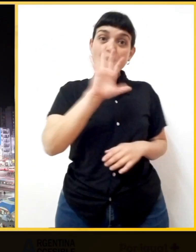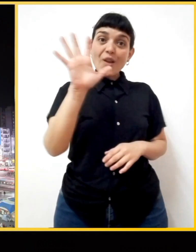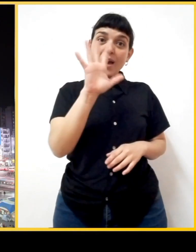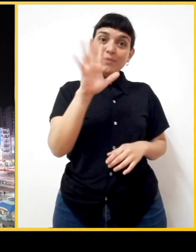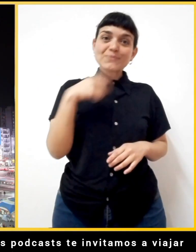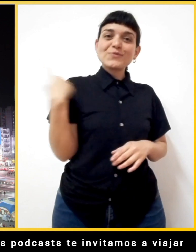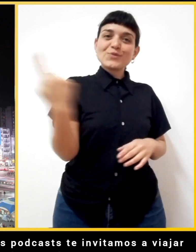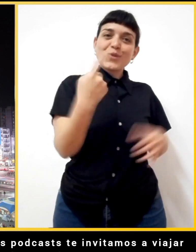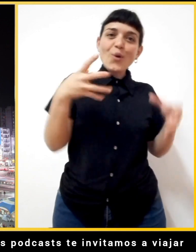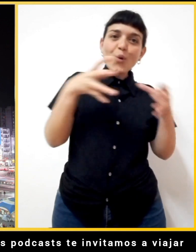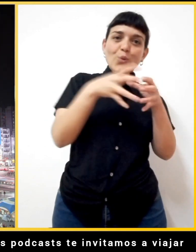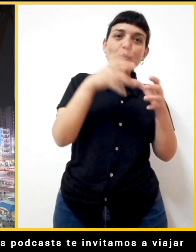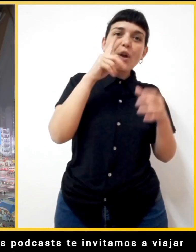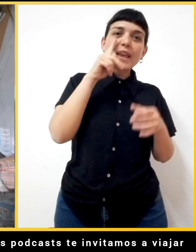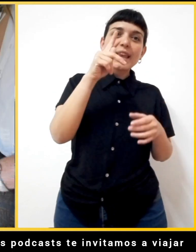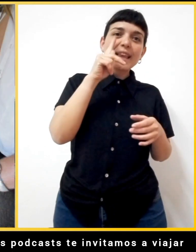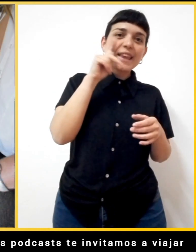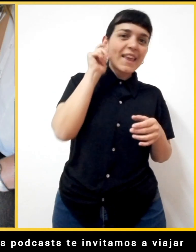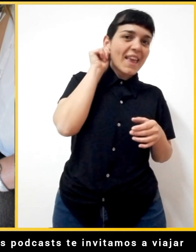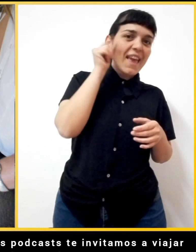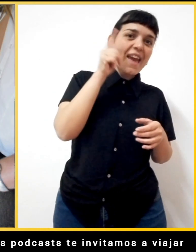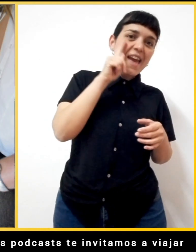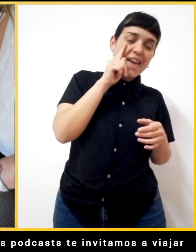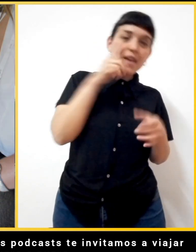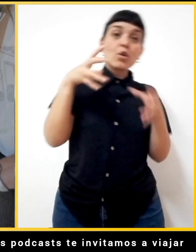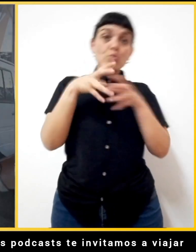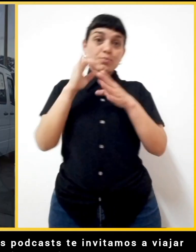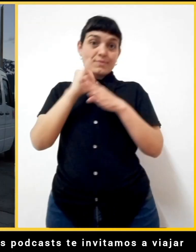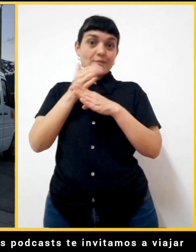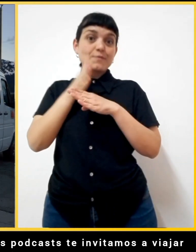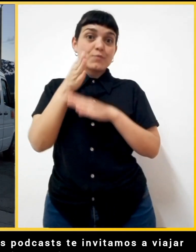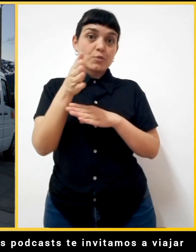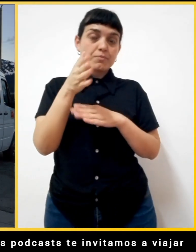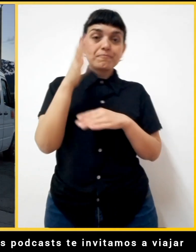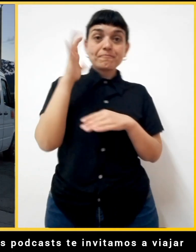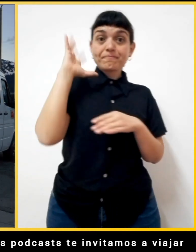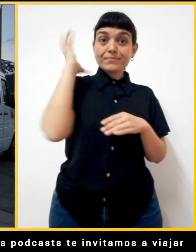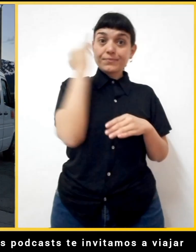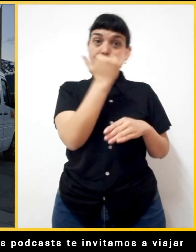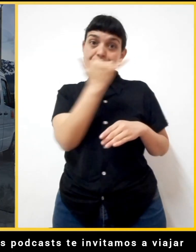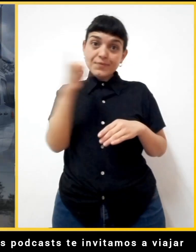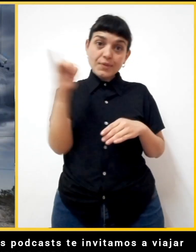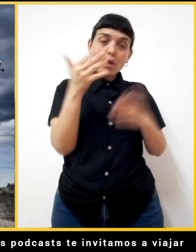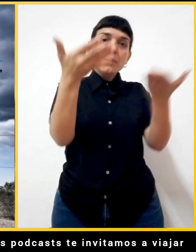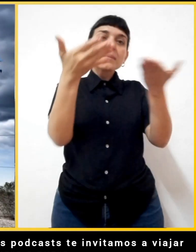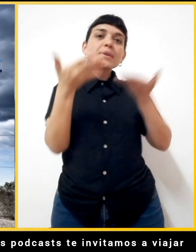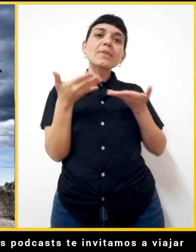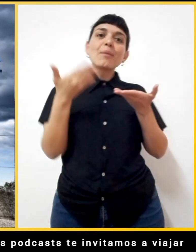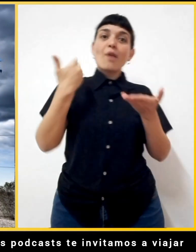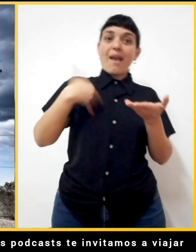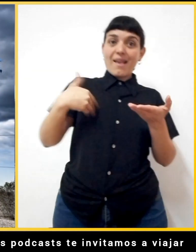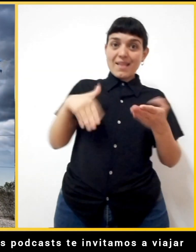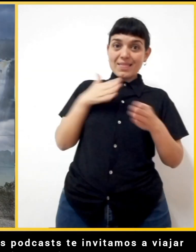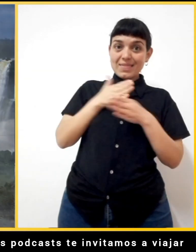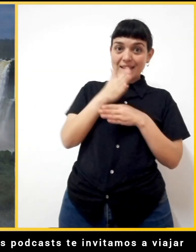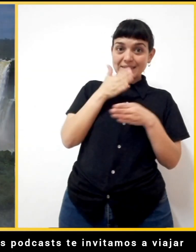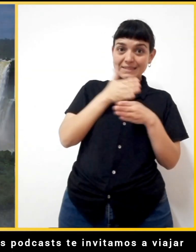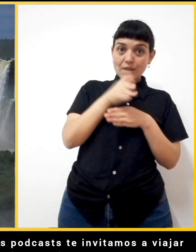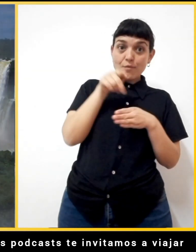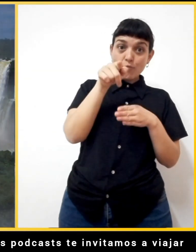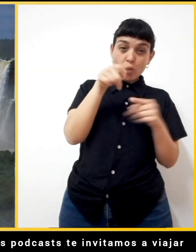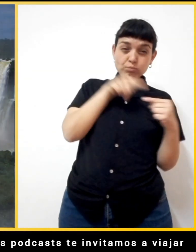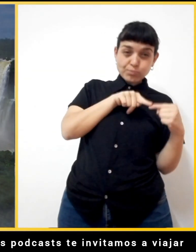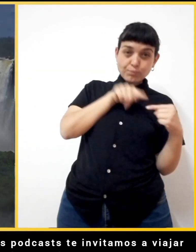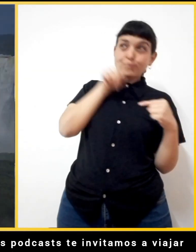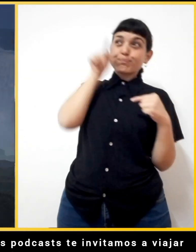Hola, somos Iquigay y Siboy, y a través de estos podcasts te invitamos a viajar por Argentina